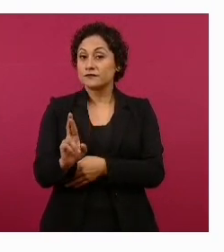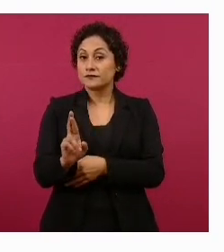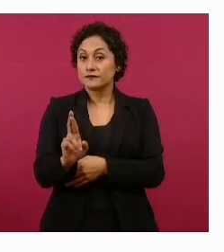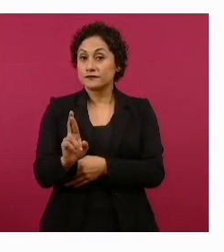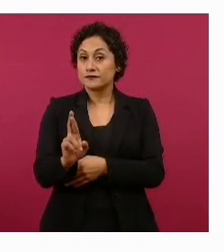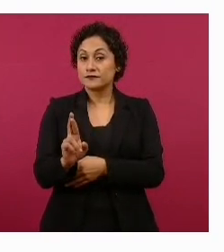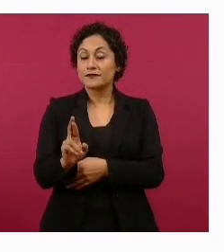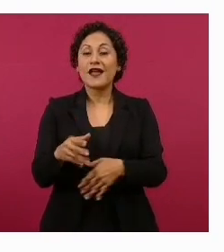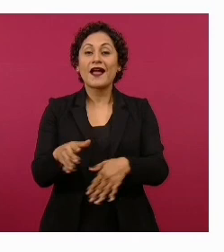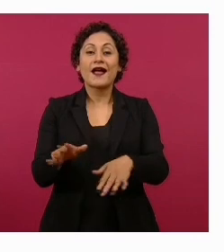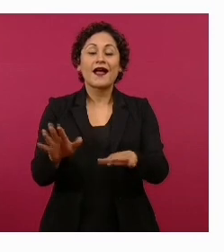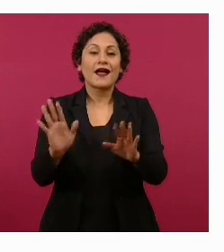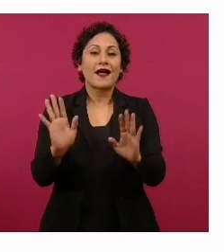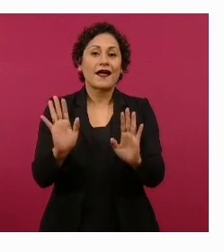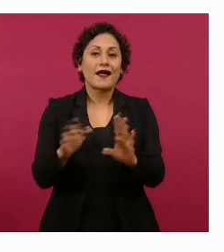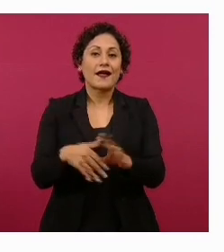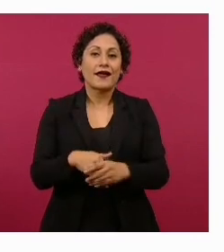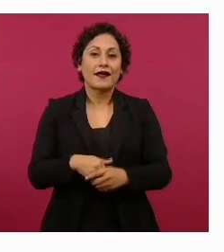Ah,